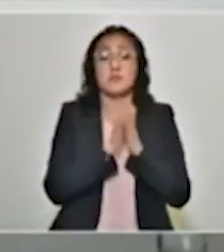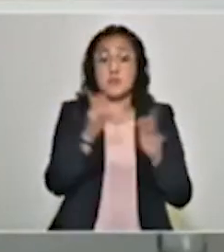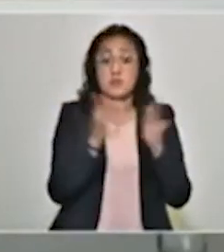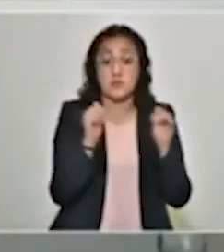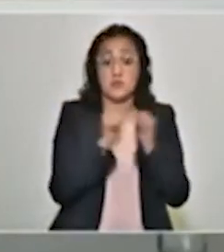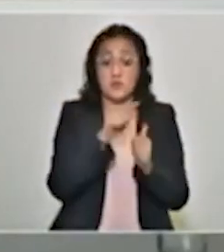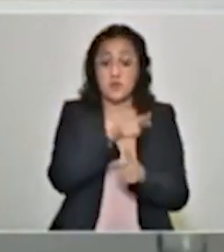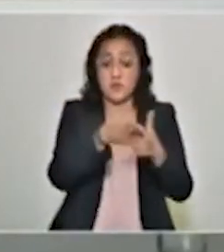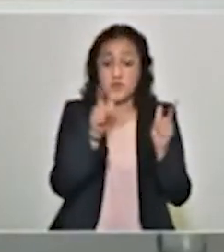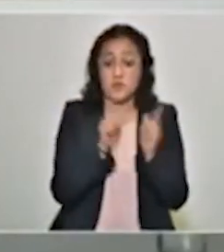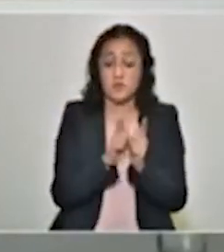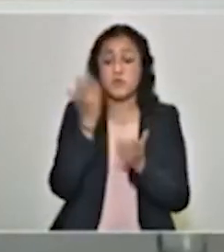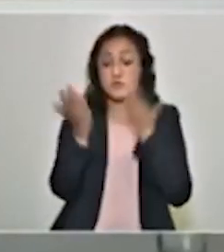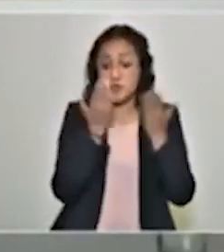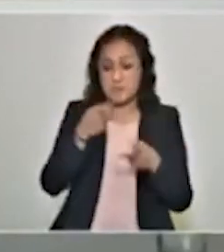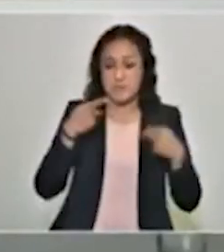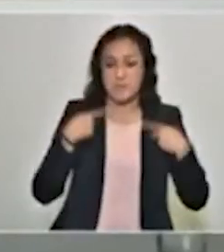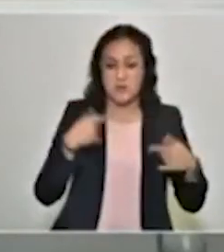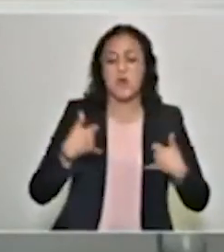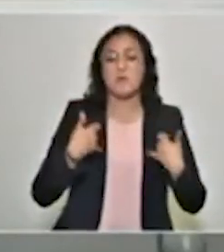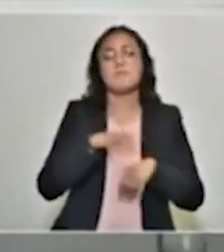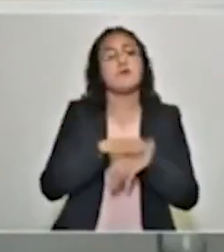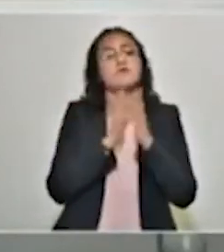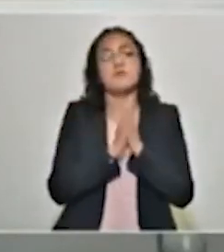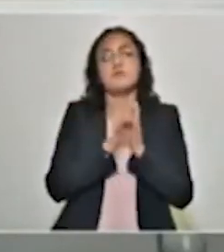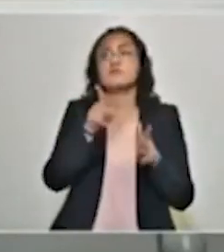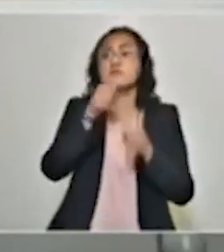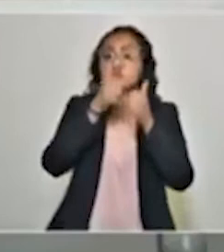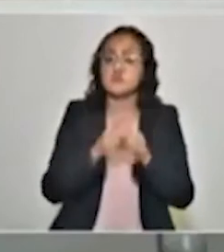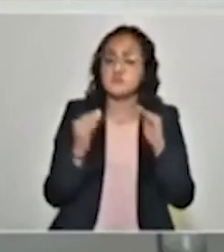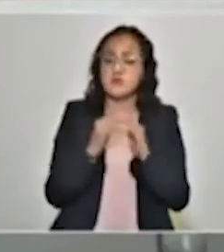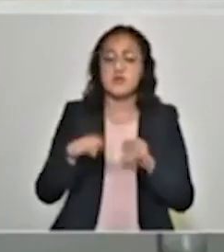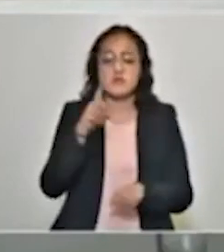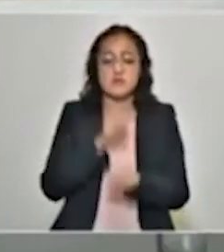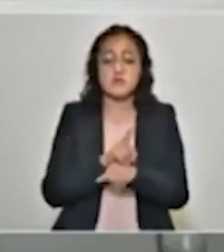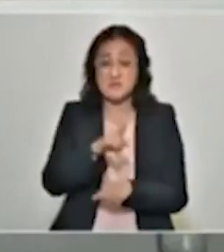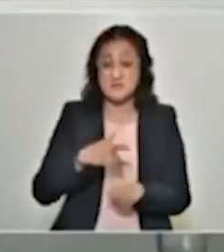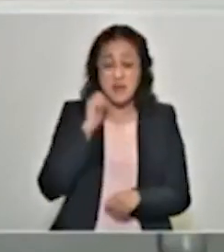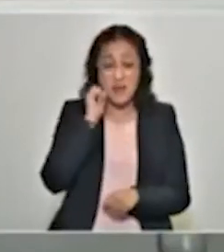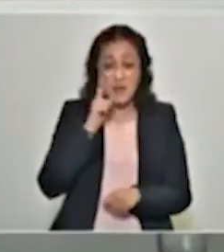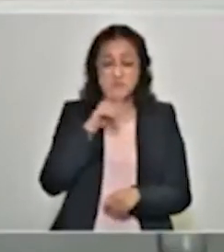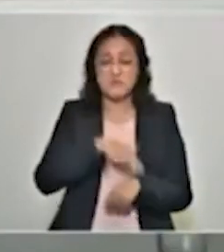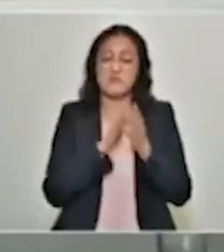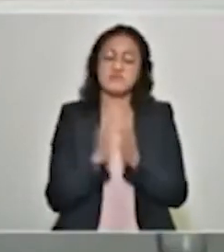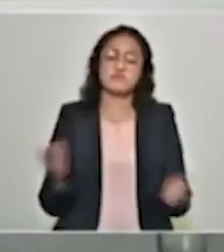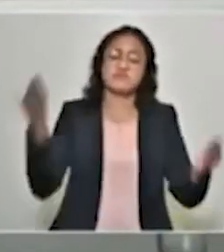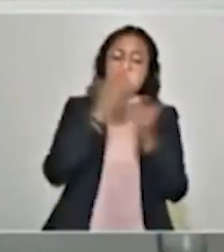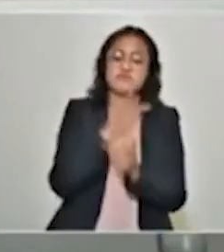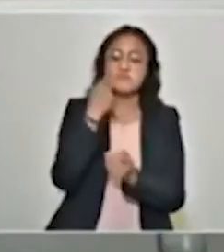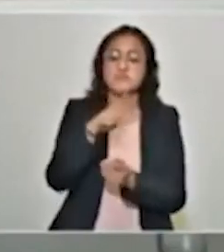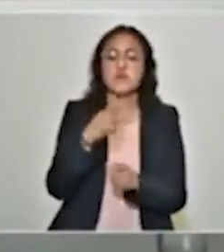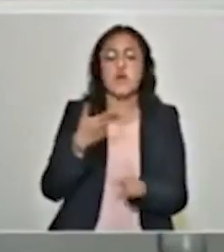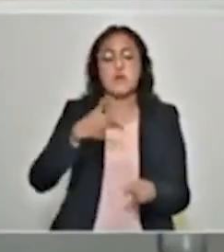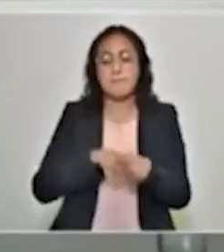contacto con este grupo de estudiantes a aislarse por 14 días y en caso de tener síntomas acudir a la unidad médica